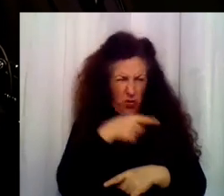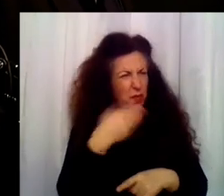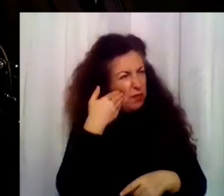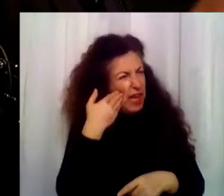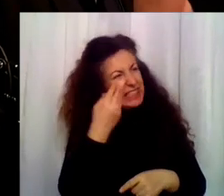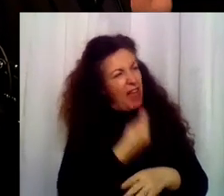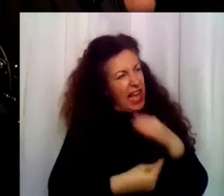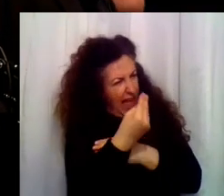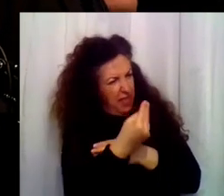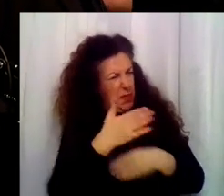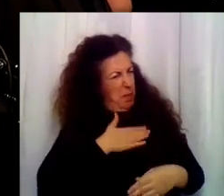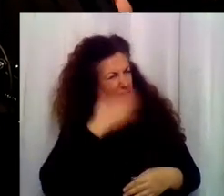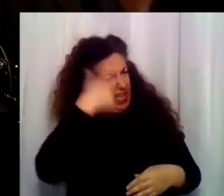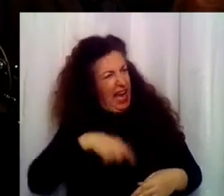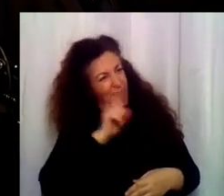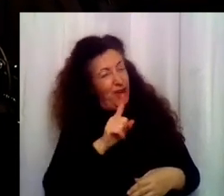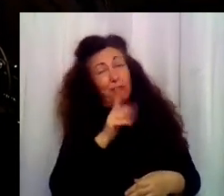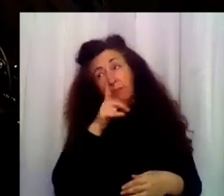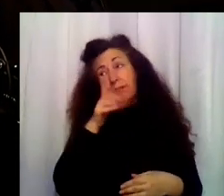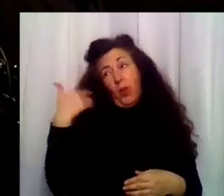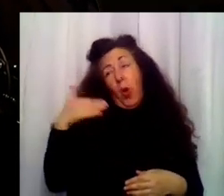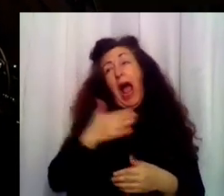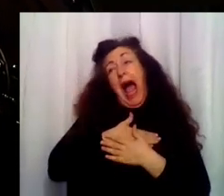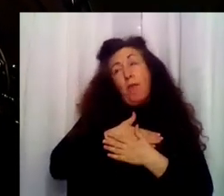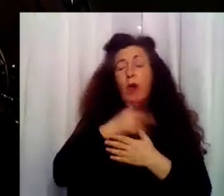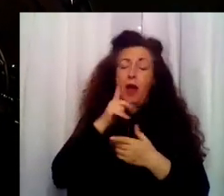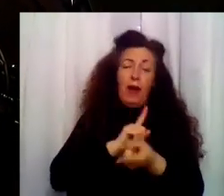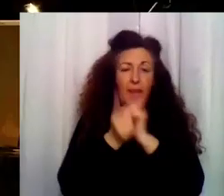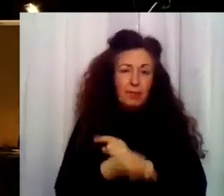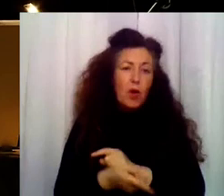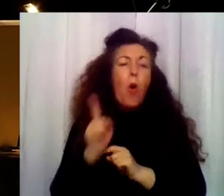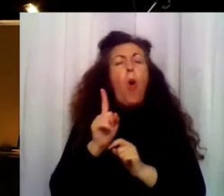Era por amor. Y ahora la dejo. Por joder. Por vaya.